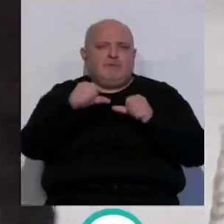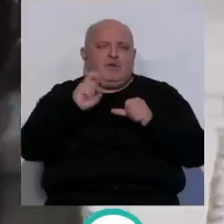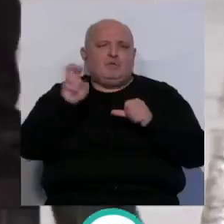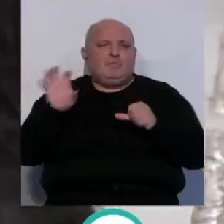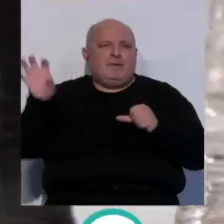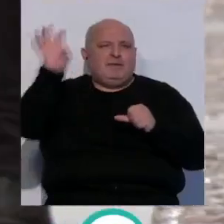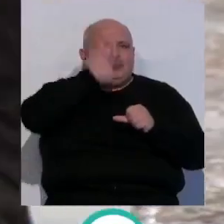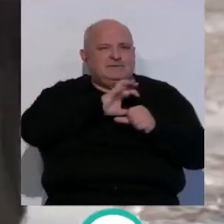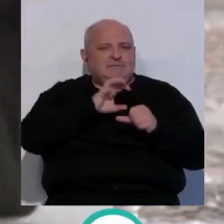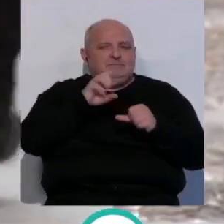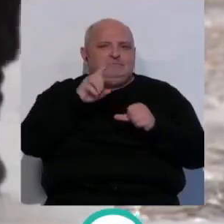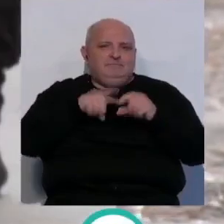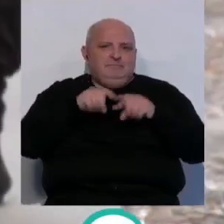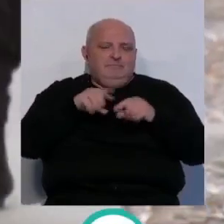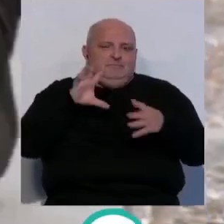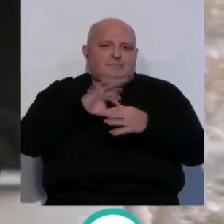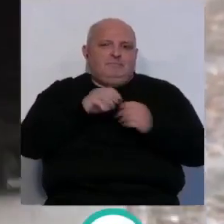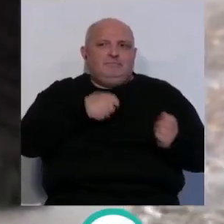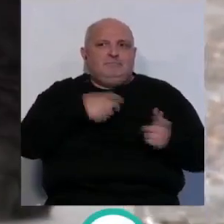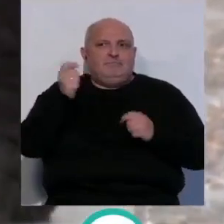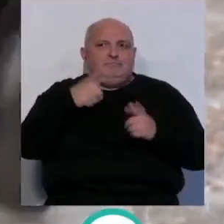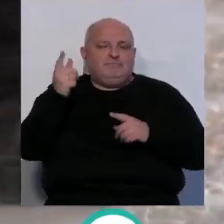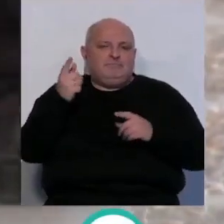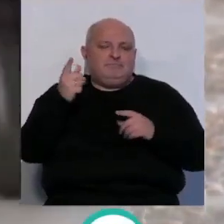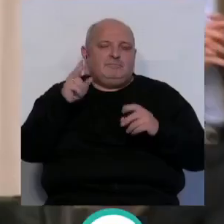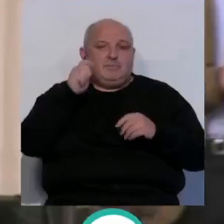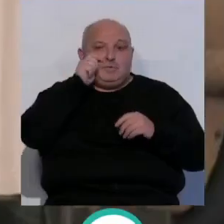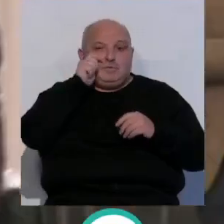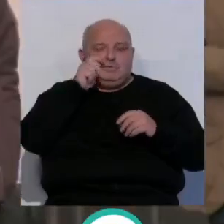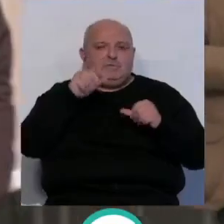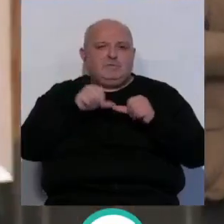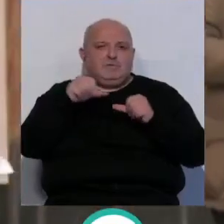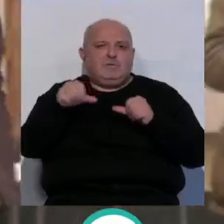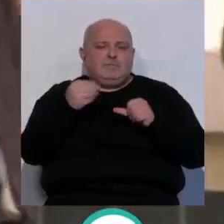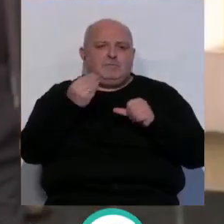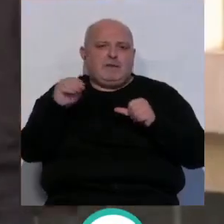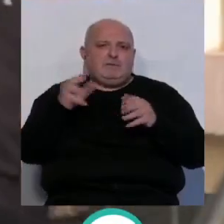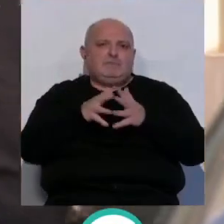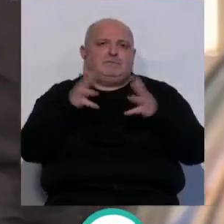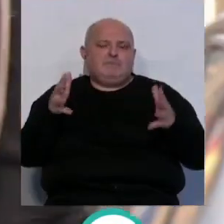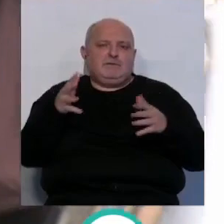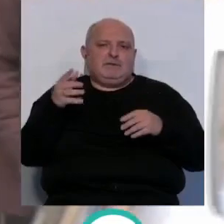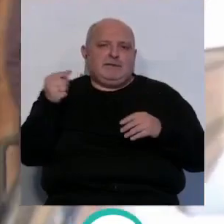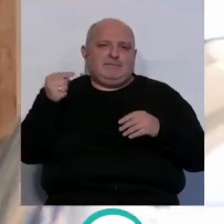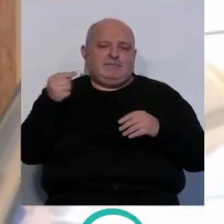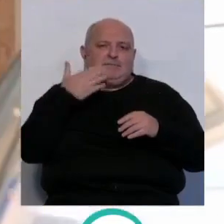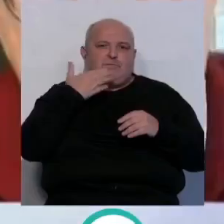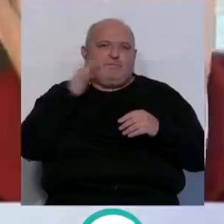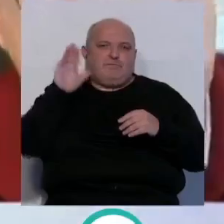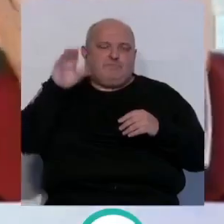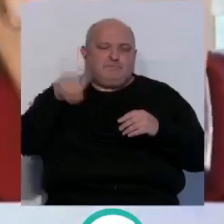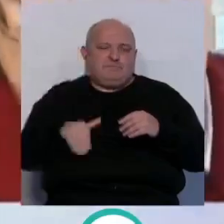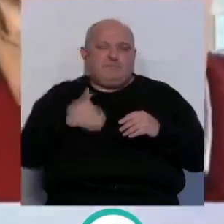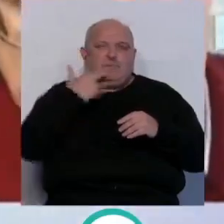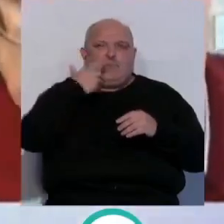países de los que se depende para exportar productos y el turismo tengan incluso ahora un crecimiento negativo o muy bajo. No